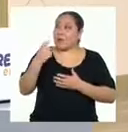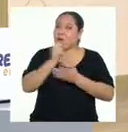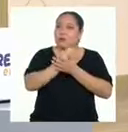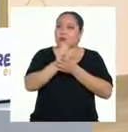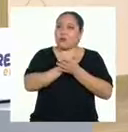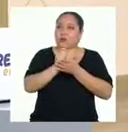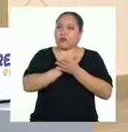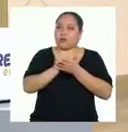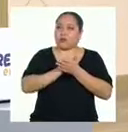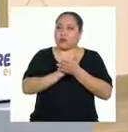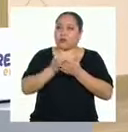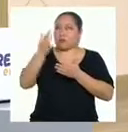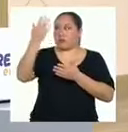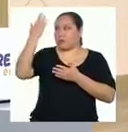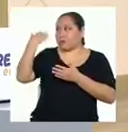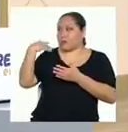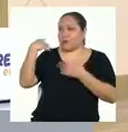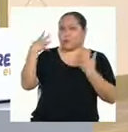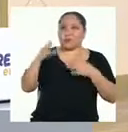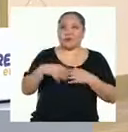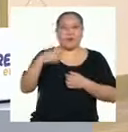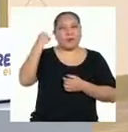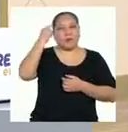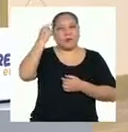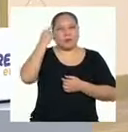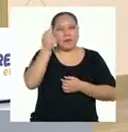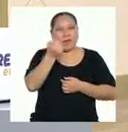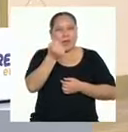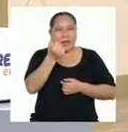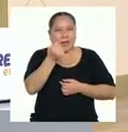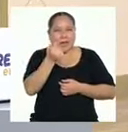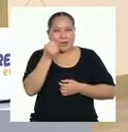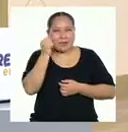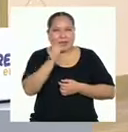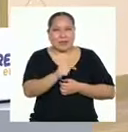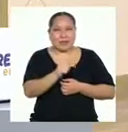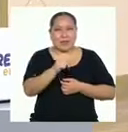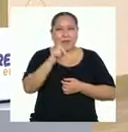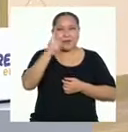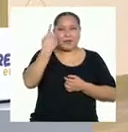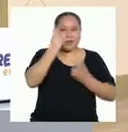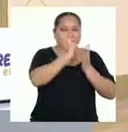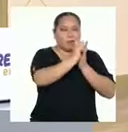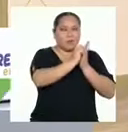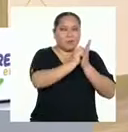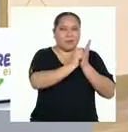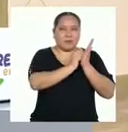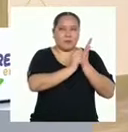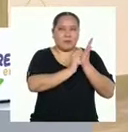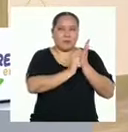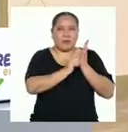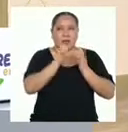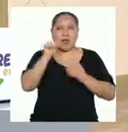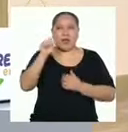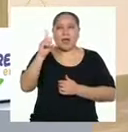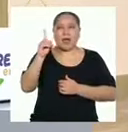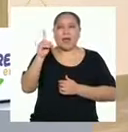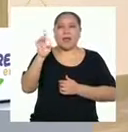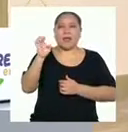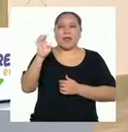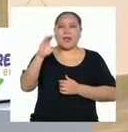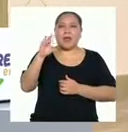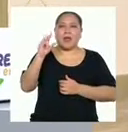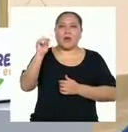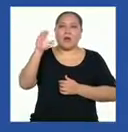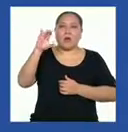textos que hemos producido en los diversos programas, estoy casi segura de que el primer criterio de revisión sería la adecuación a la situación